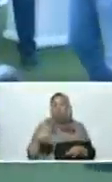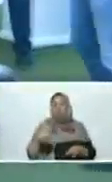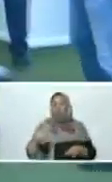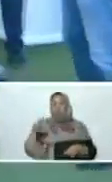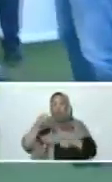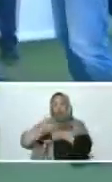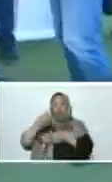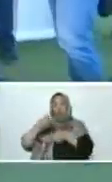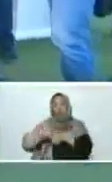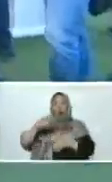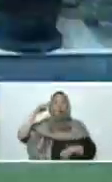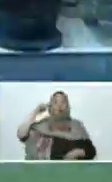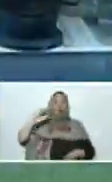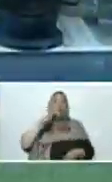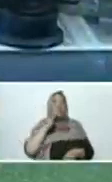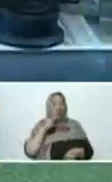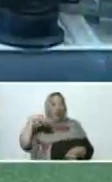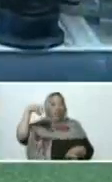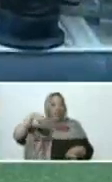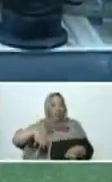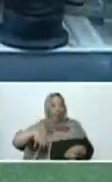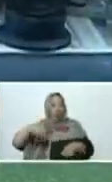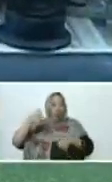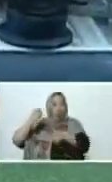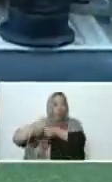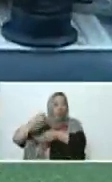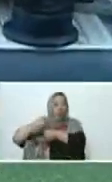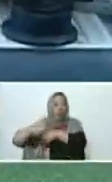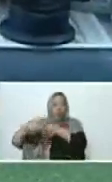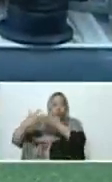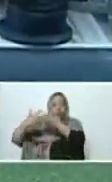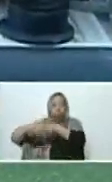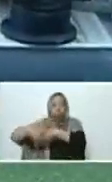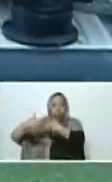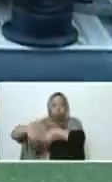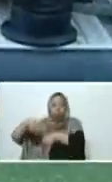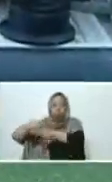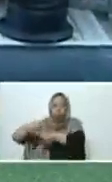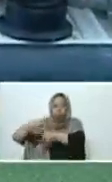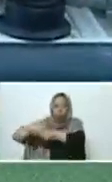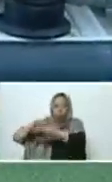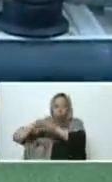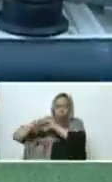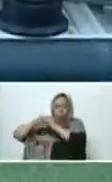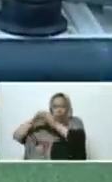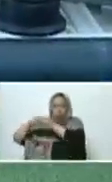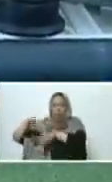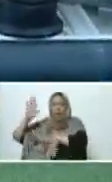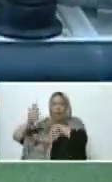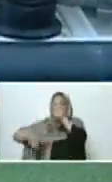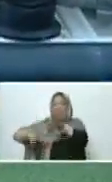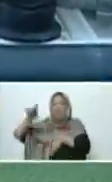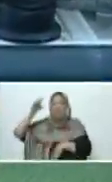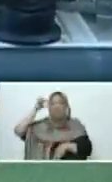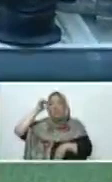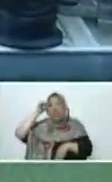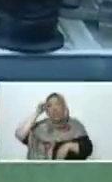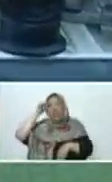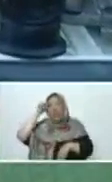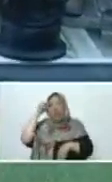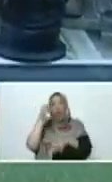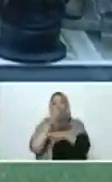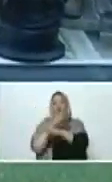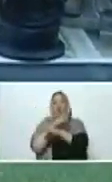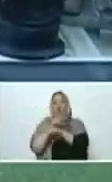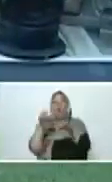conjuntamente con los trabajadores de PDVSA, los trabajadores de Naval. Y vamos a tener en 15 días el primer juego de ocho ruedas